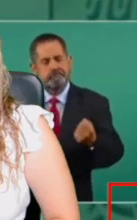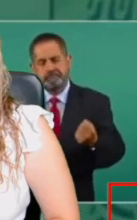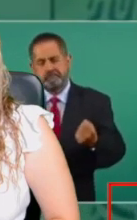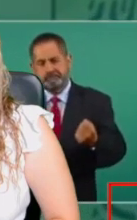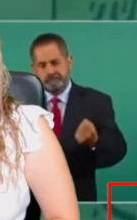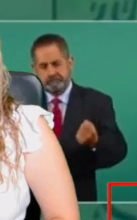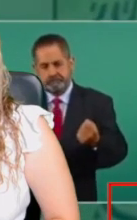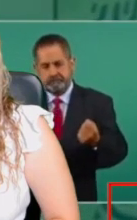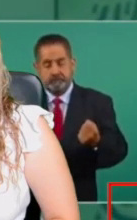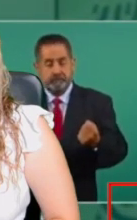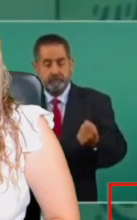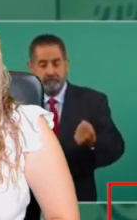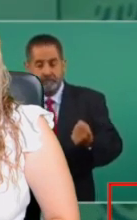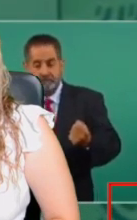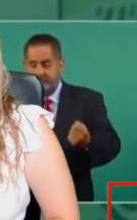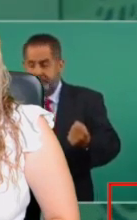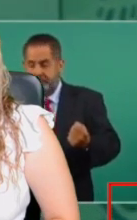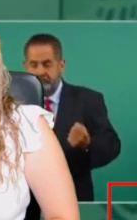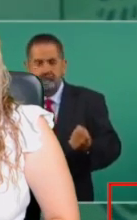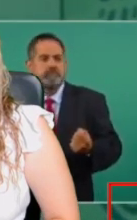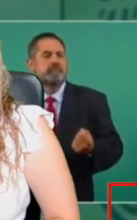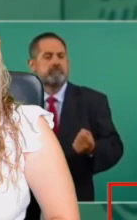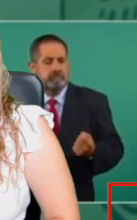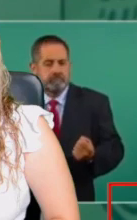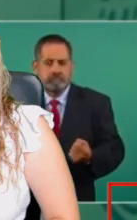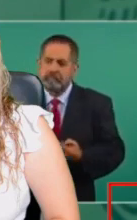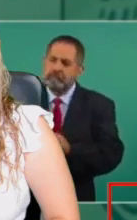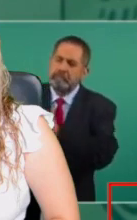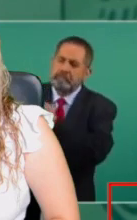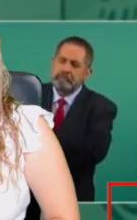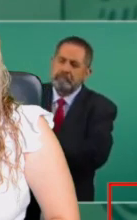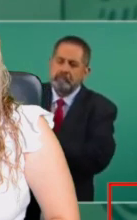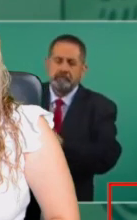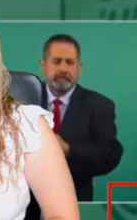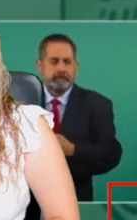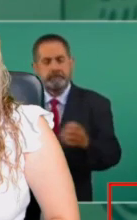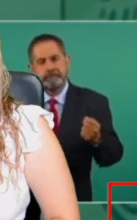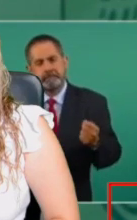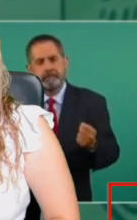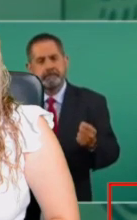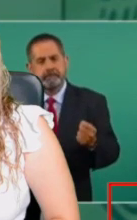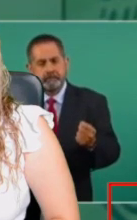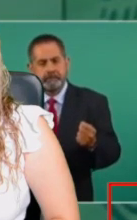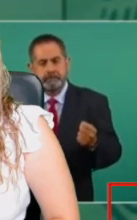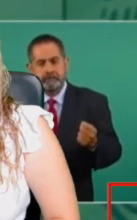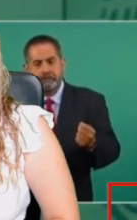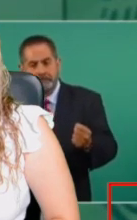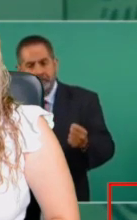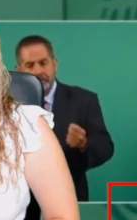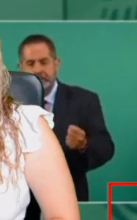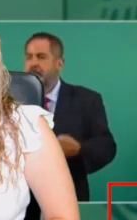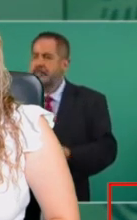y es exactamente lo mismo. Le vuelve a cambiar igual.